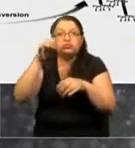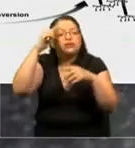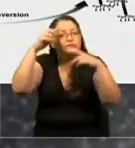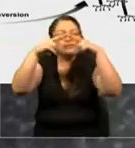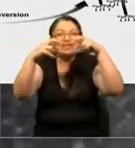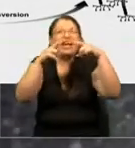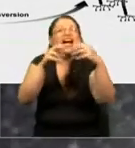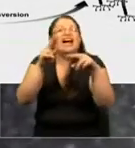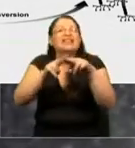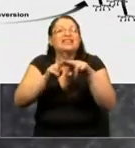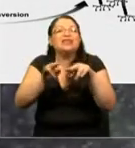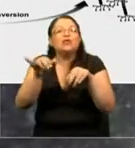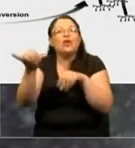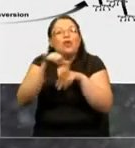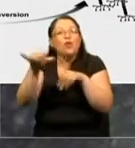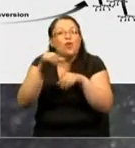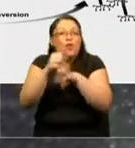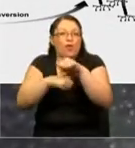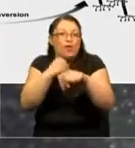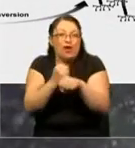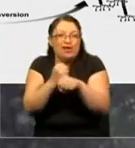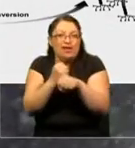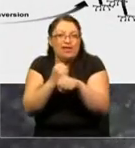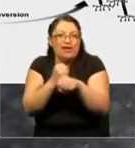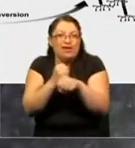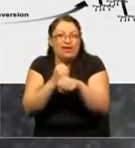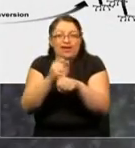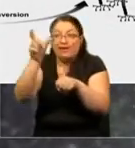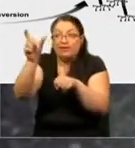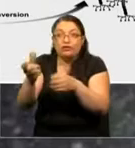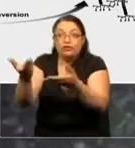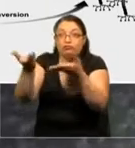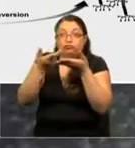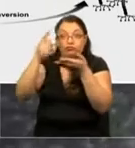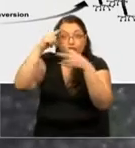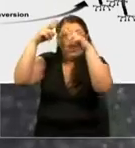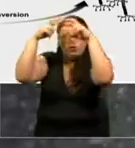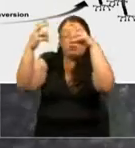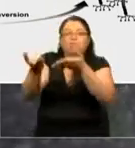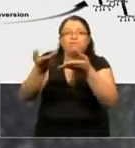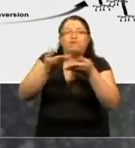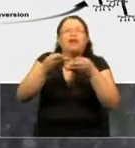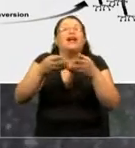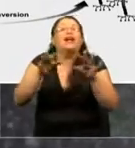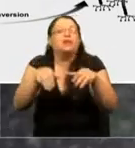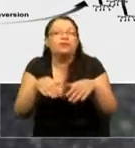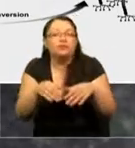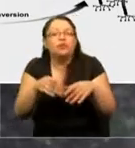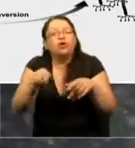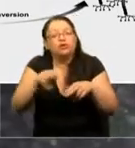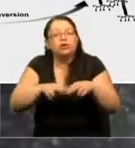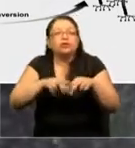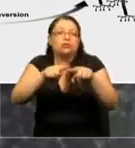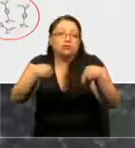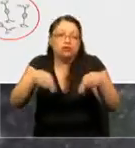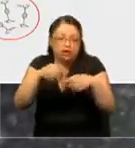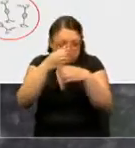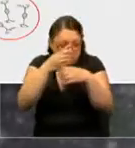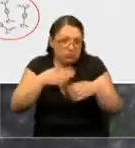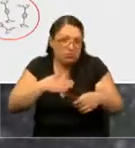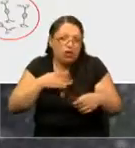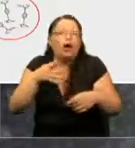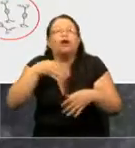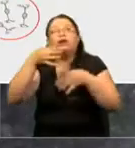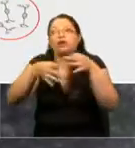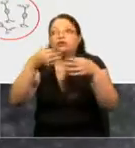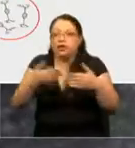mantengan la edad cronológica del sujeto que donó la muestra. Y eso es lo que estamos haciendo en mi laboratorio, y es lo que les voy a contar a